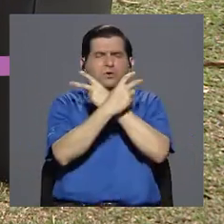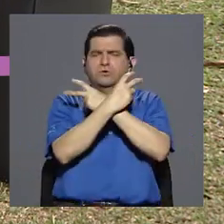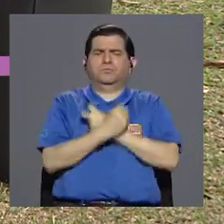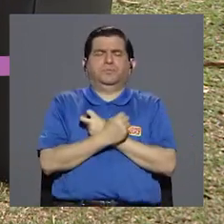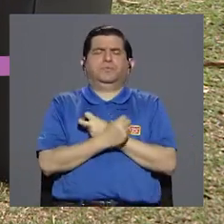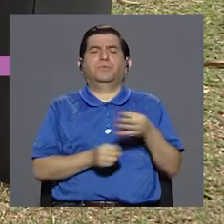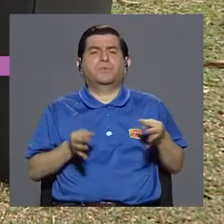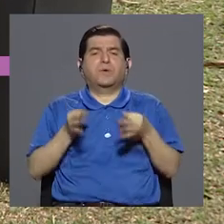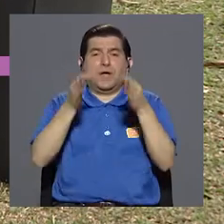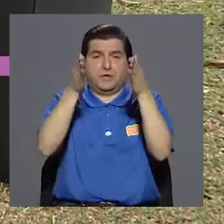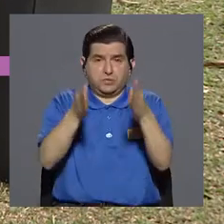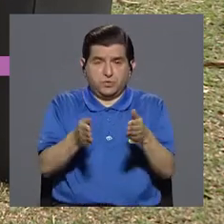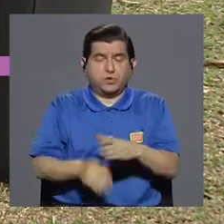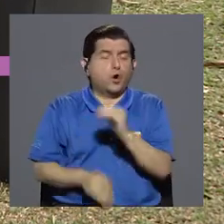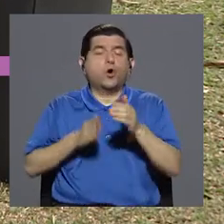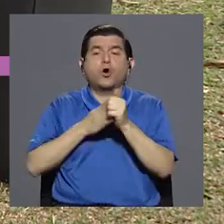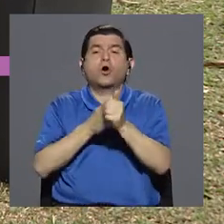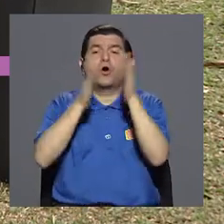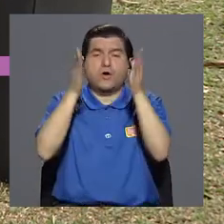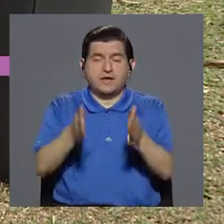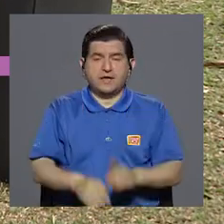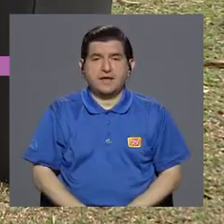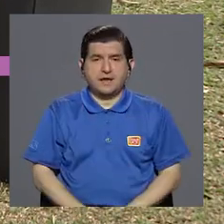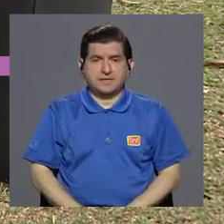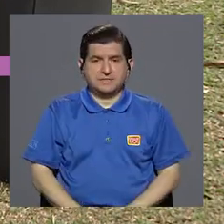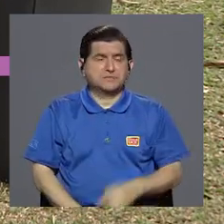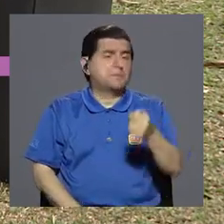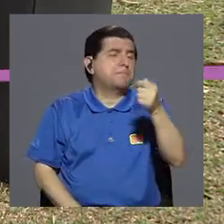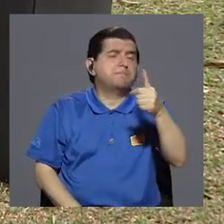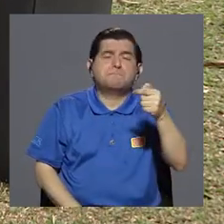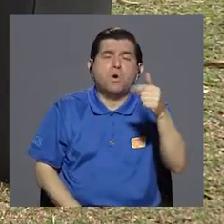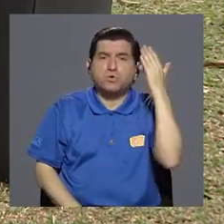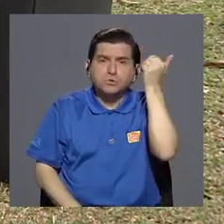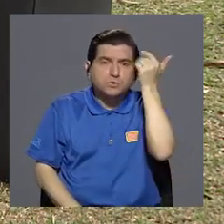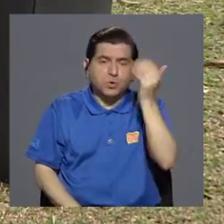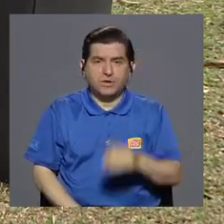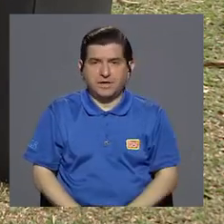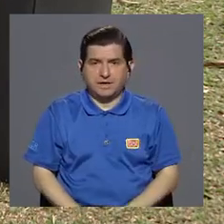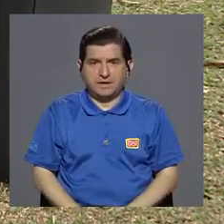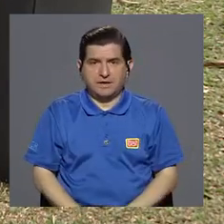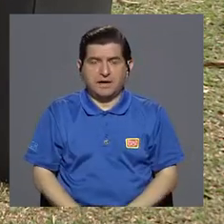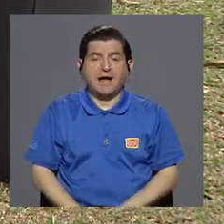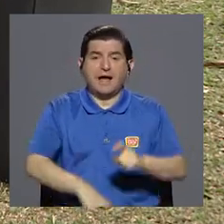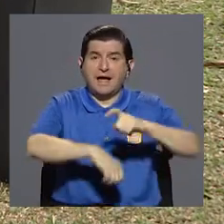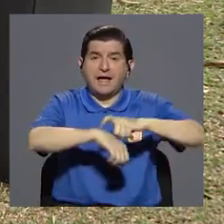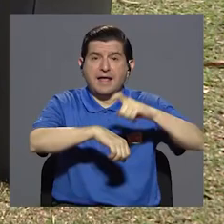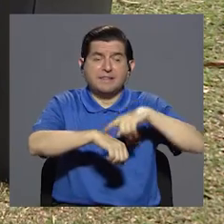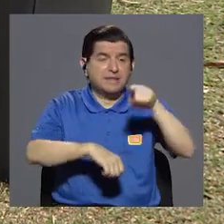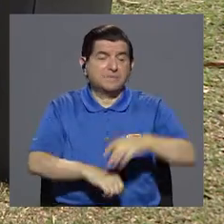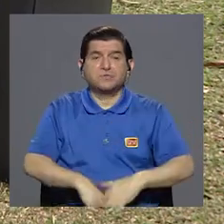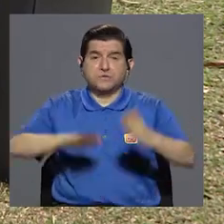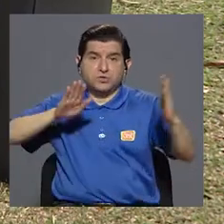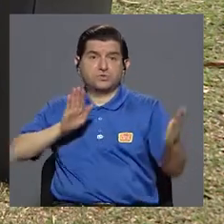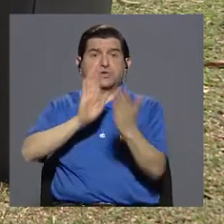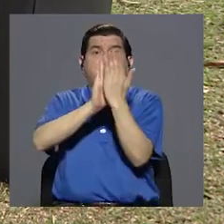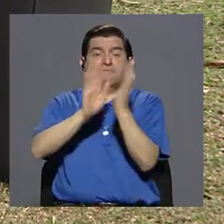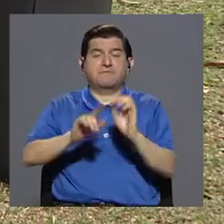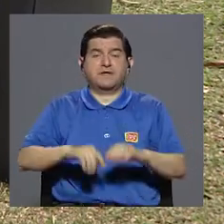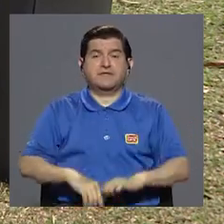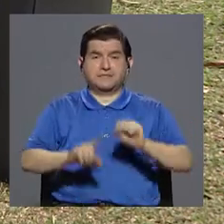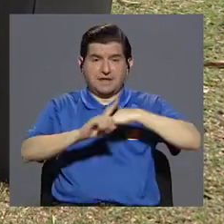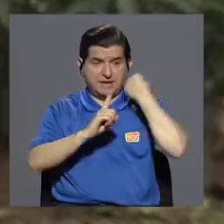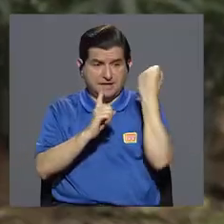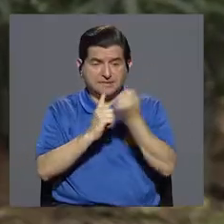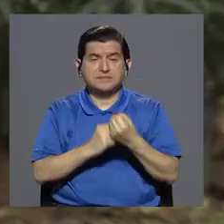en turistas y en guías turísticos. Ocurren, pero son muy pocos. ¿Por qué? Porque la cantidad de tiempo que están expuestos a estas